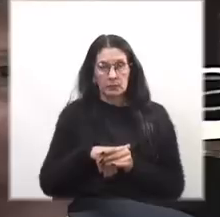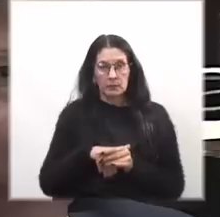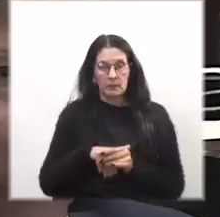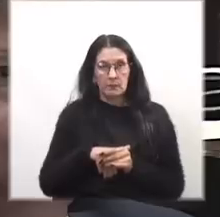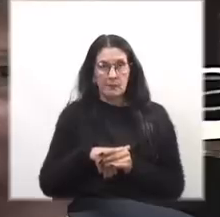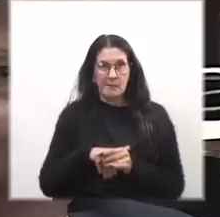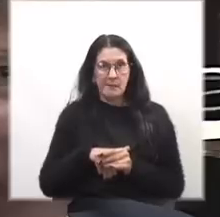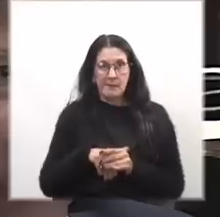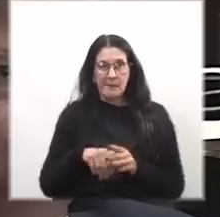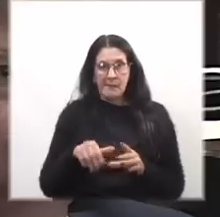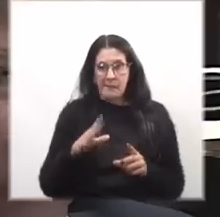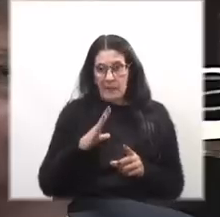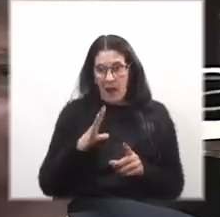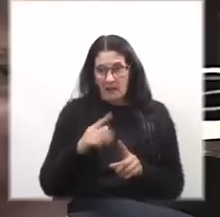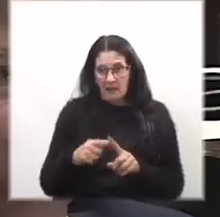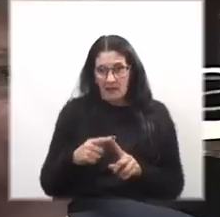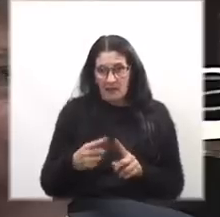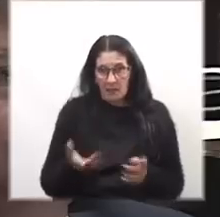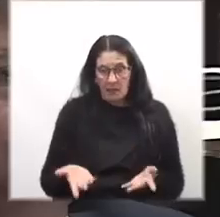ya existe.